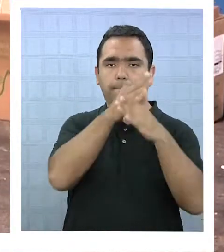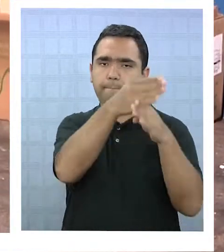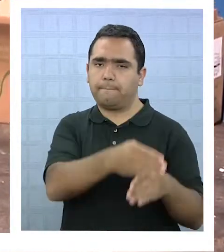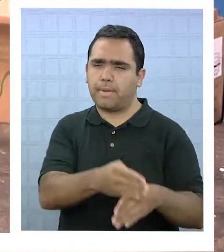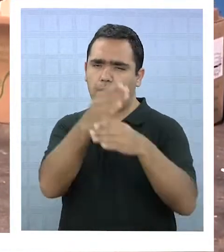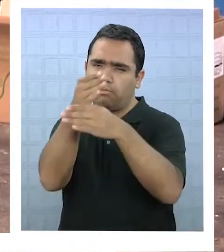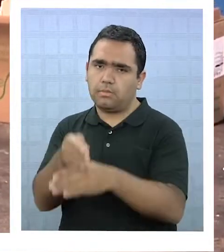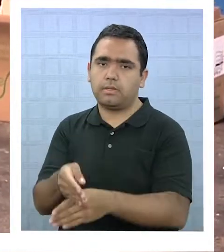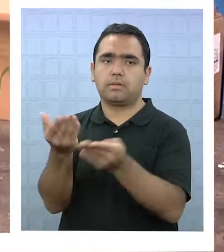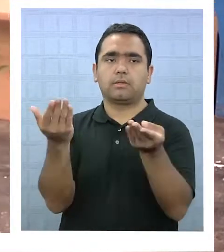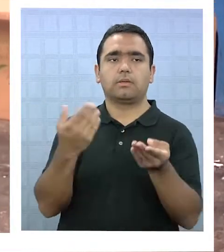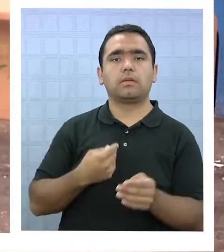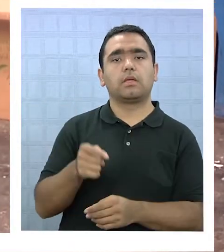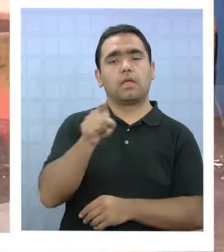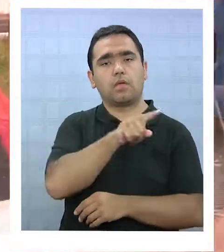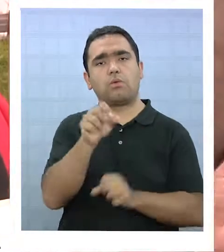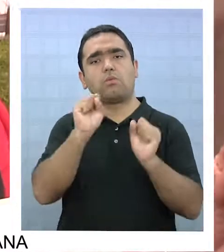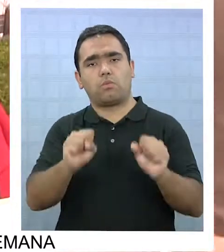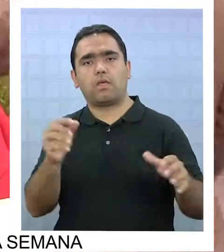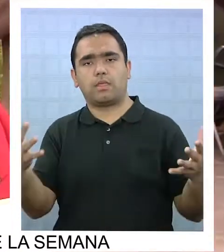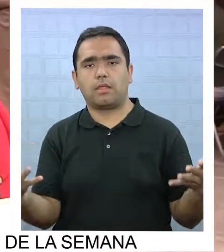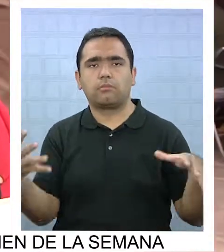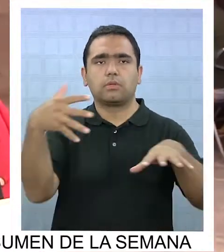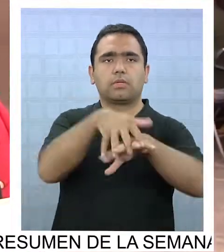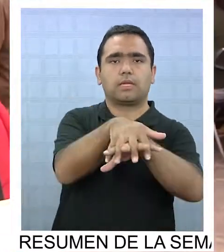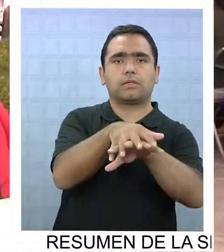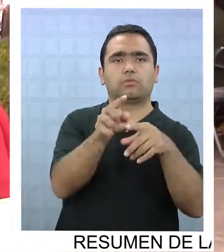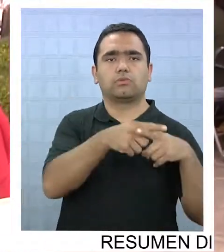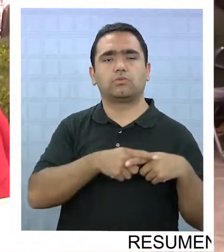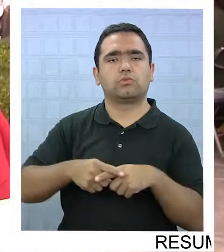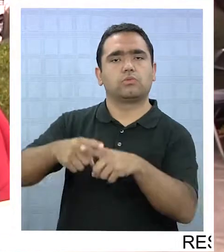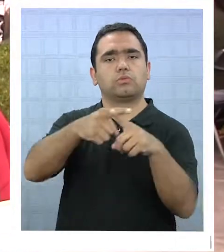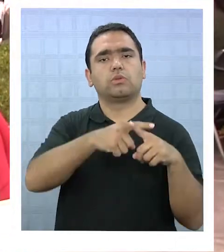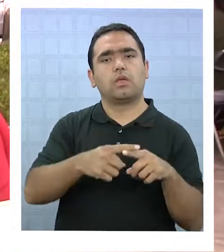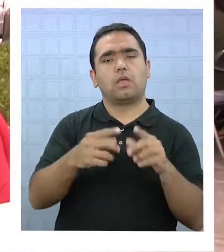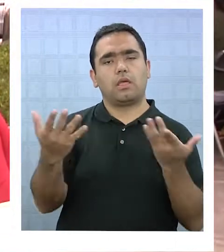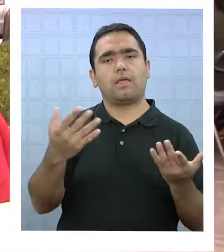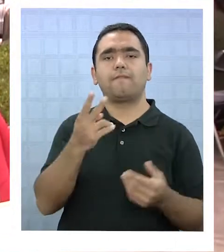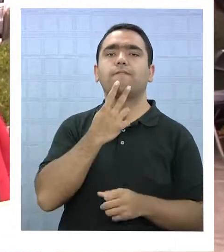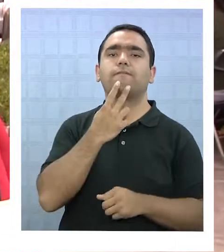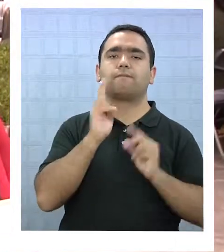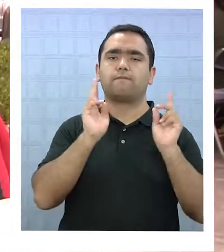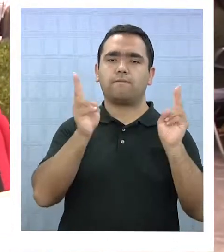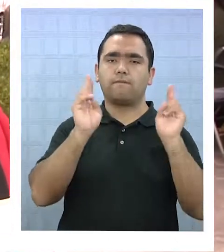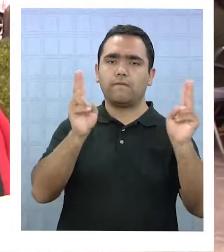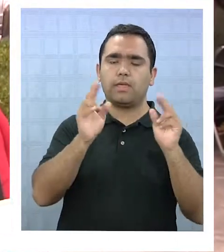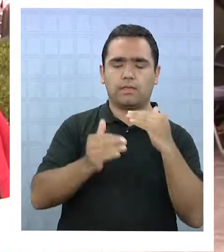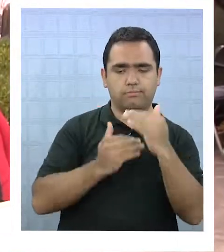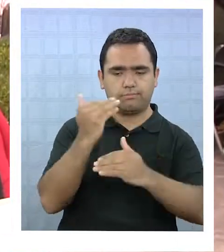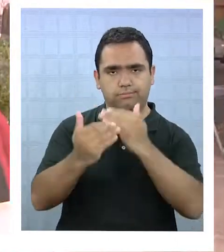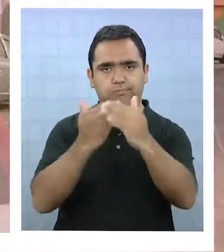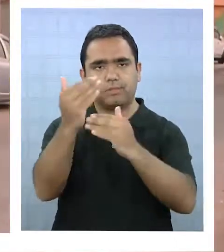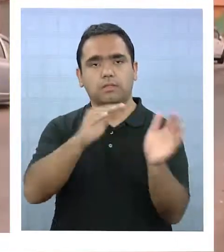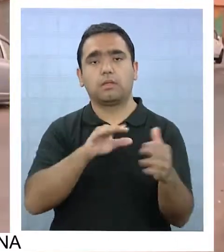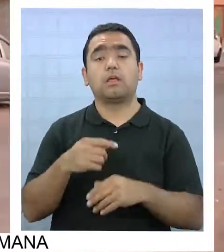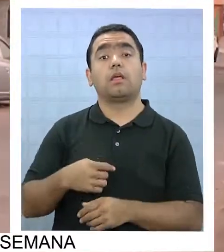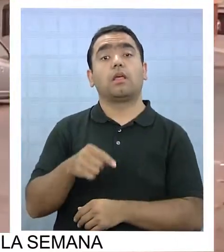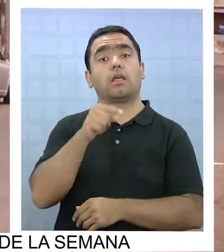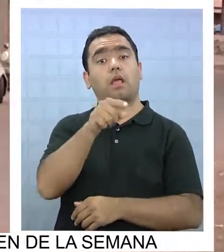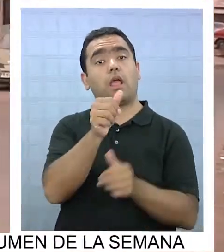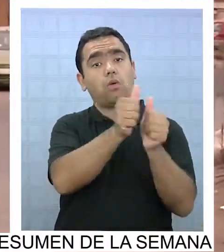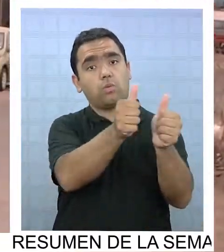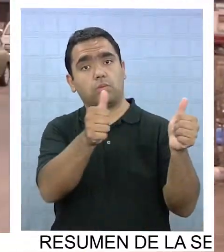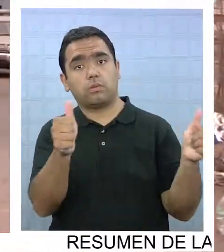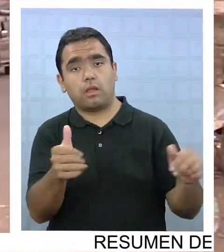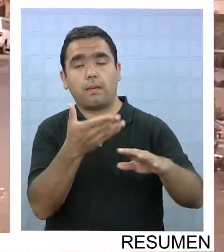es una asistencia permanente, ¿para qué? Para que ellos logren incluirse en la sociedad y retomar los proyectos de vida que dejaron inconclusos. Por